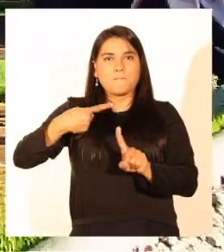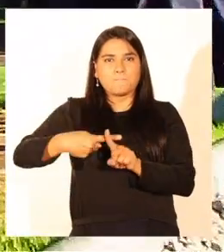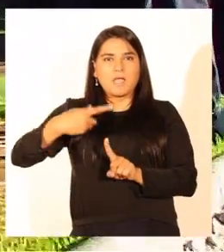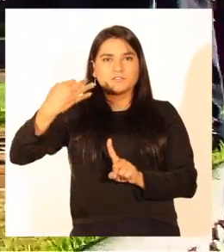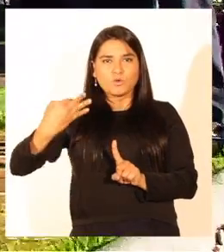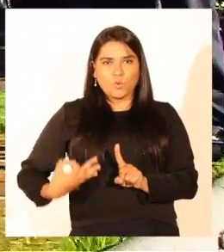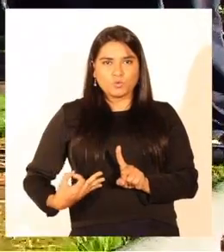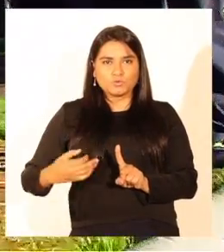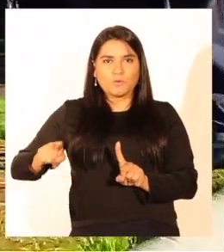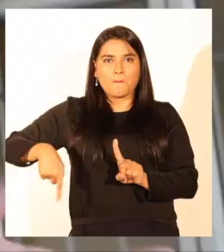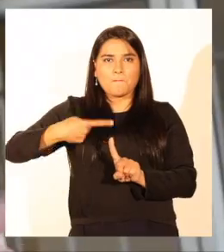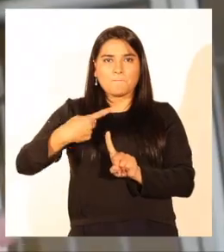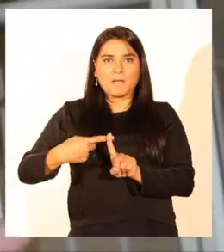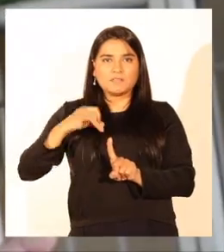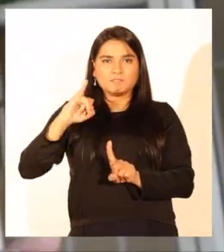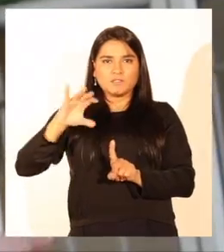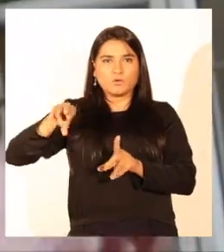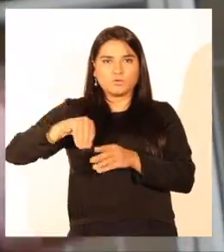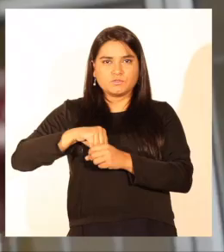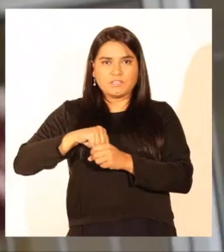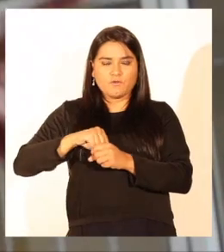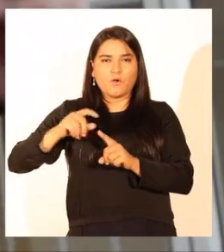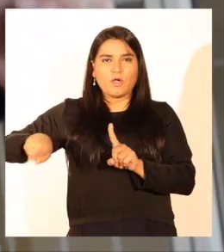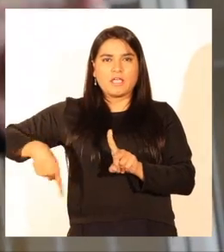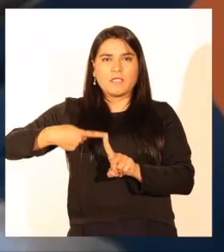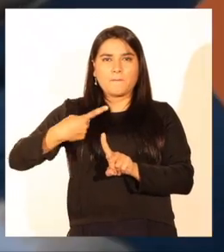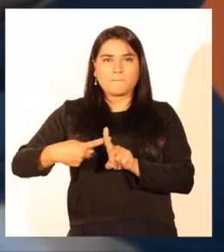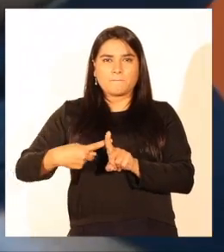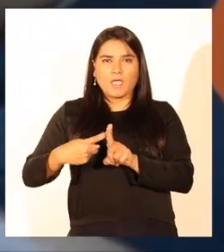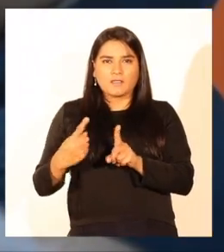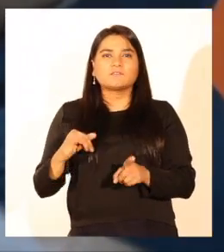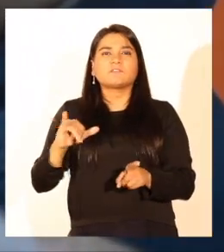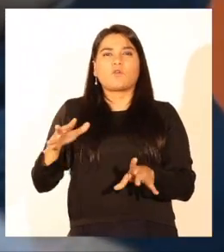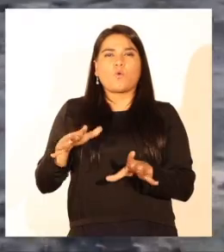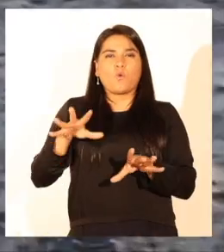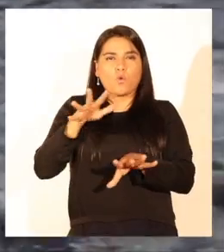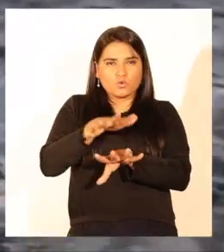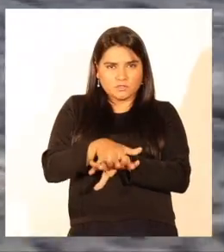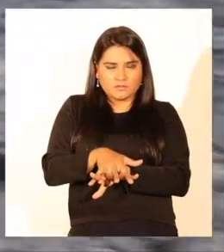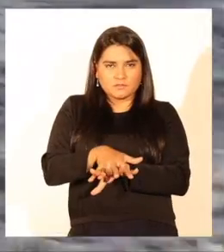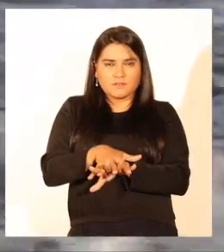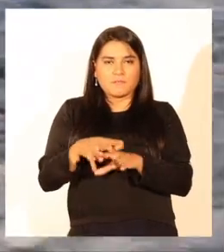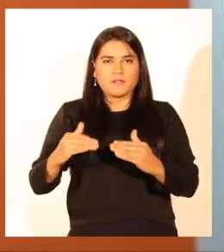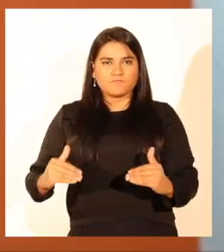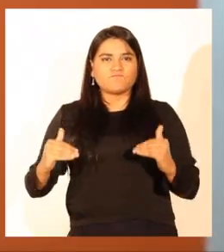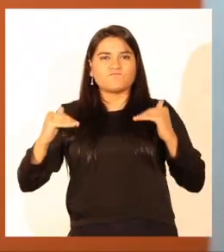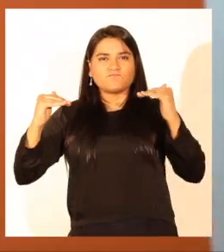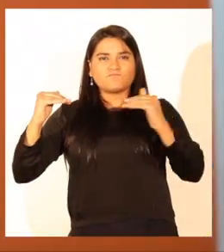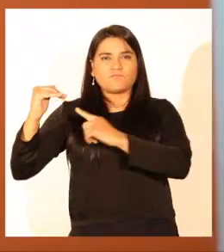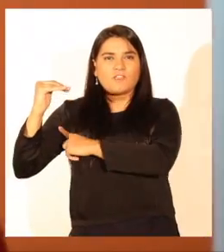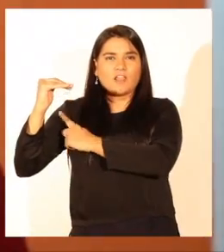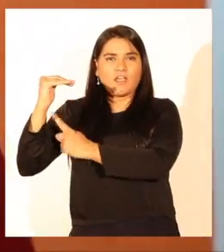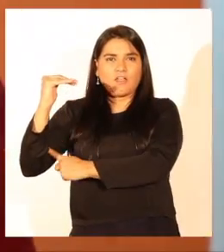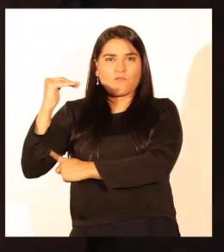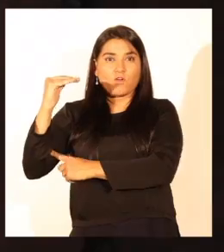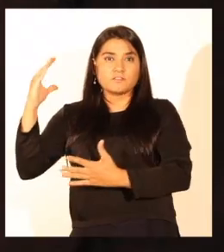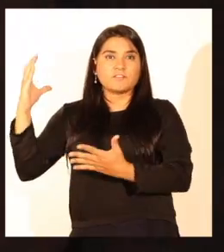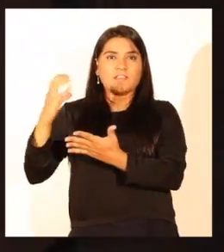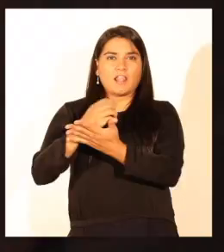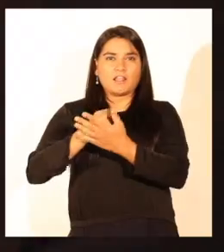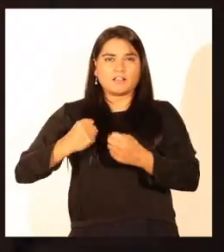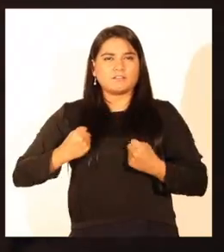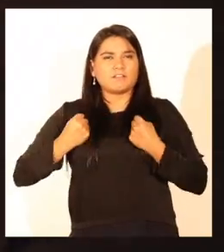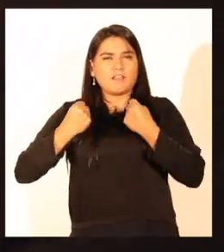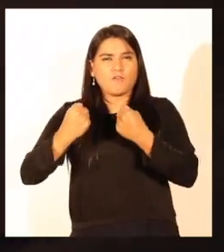justo, más inclusivo y más incluyente para reivindicar la fuerza y el alcance del